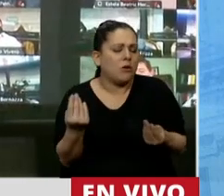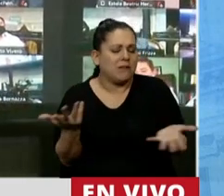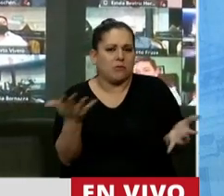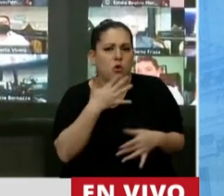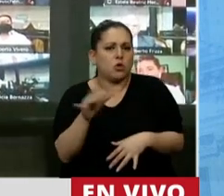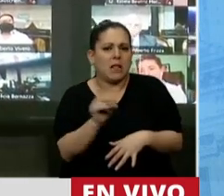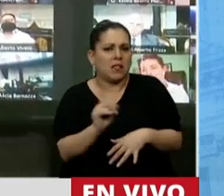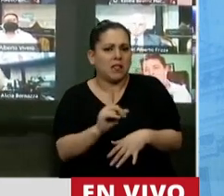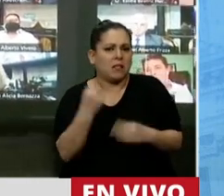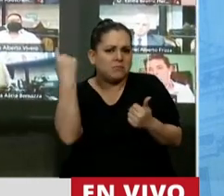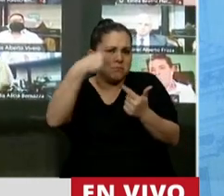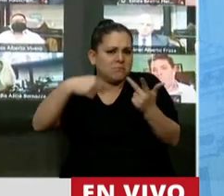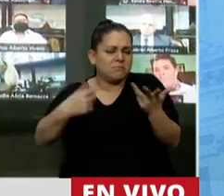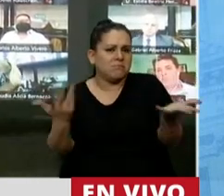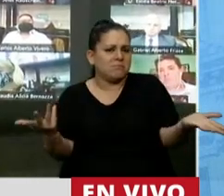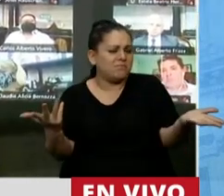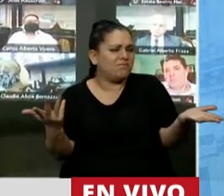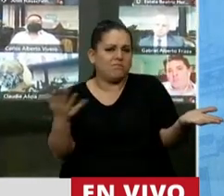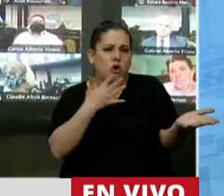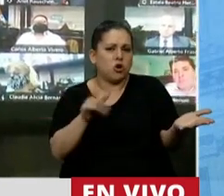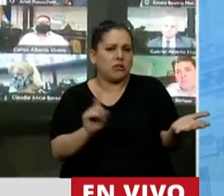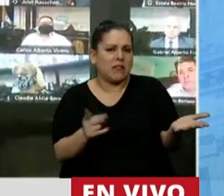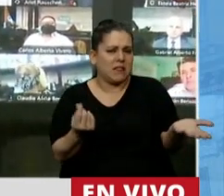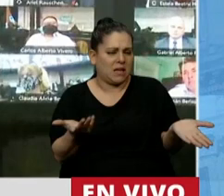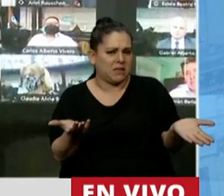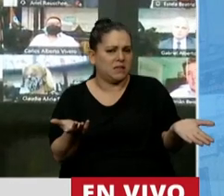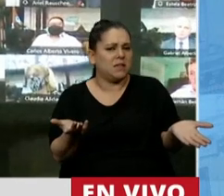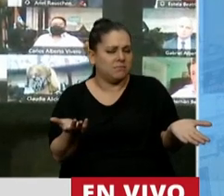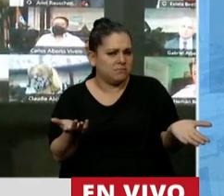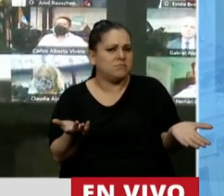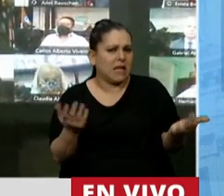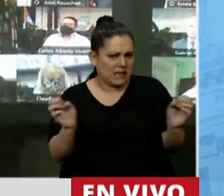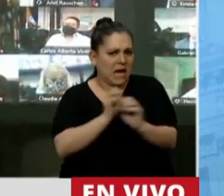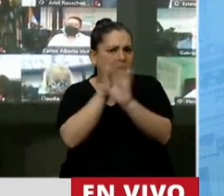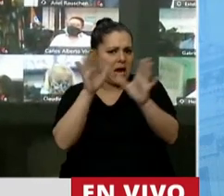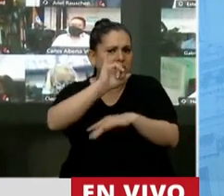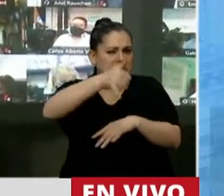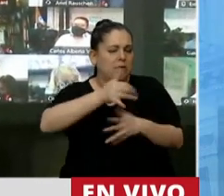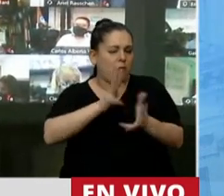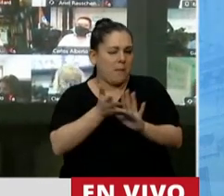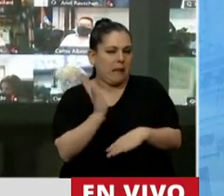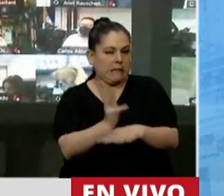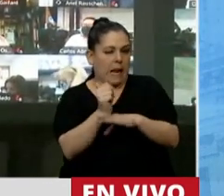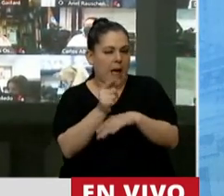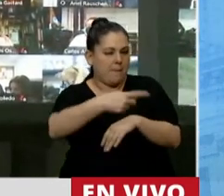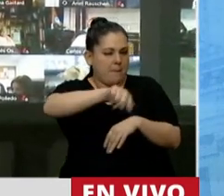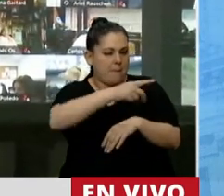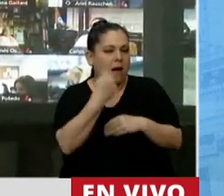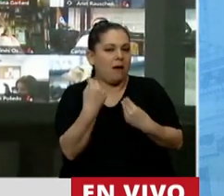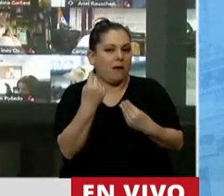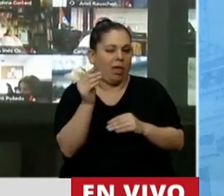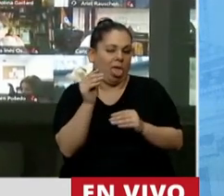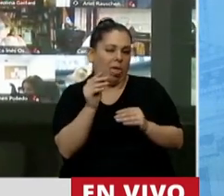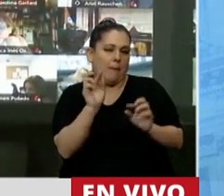explican todas las cosas por una sola, sino por todas. Está claro que esta trampa es tan grande que quienes la